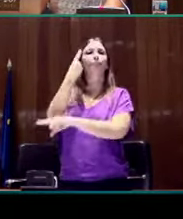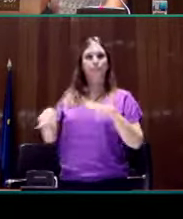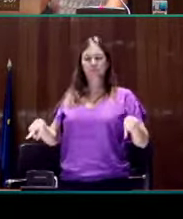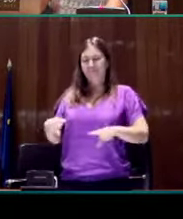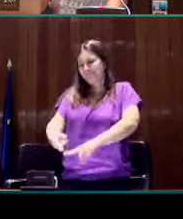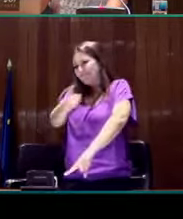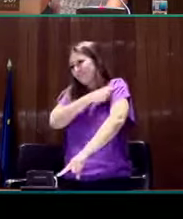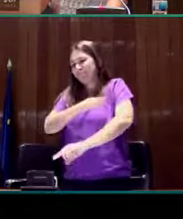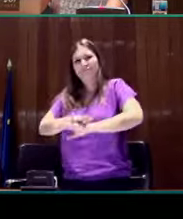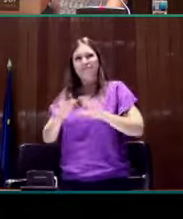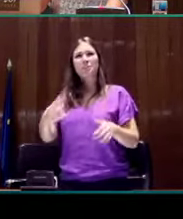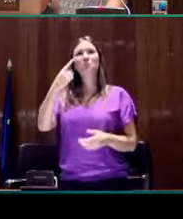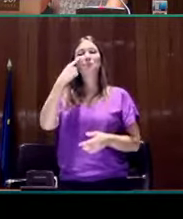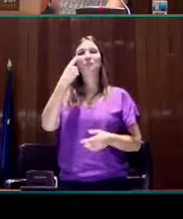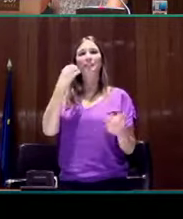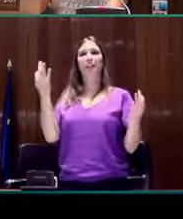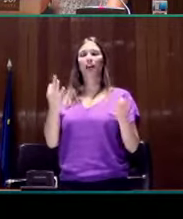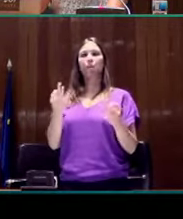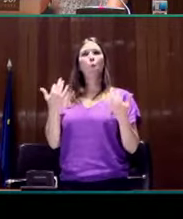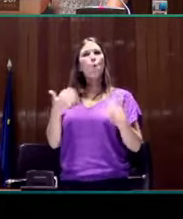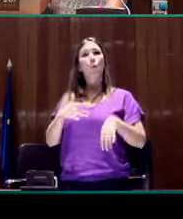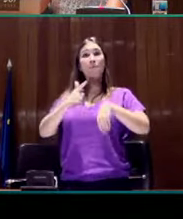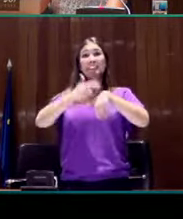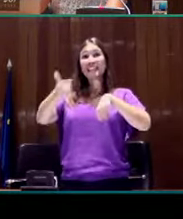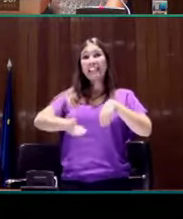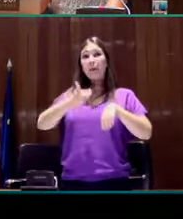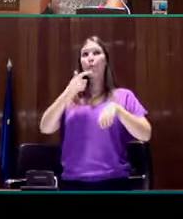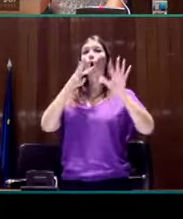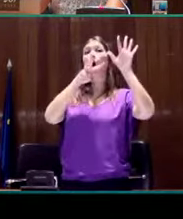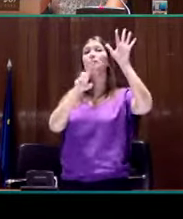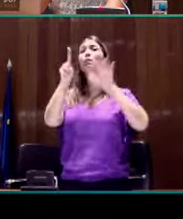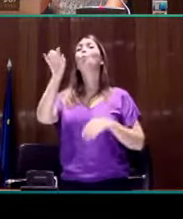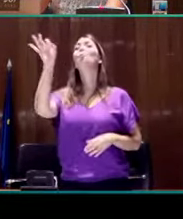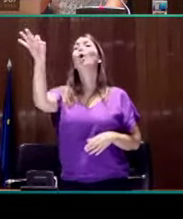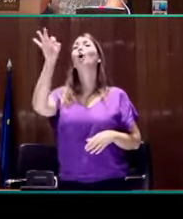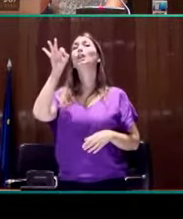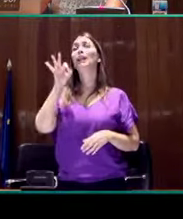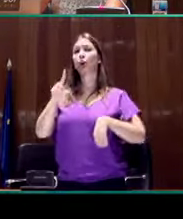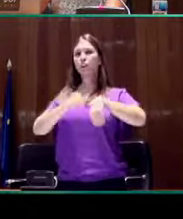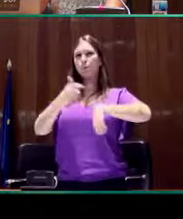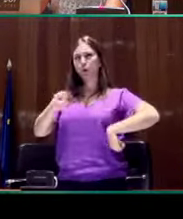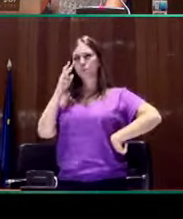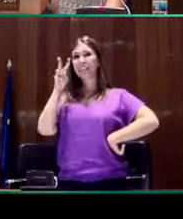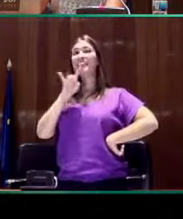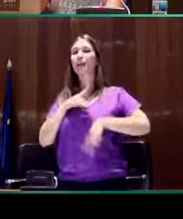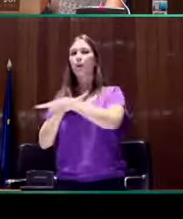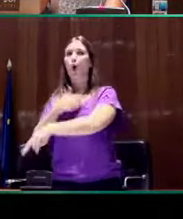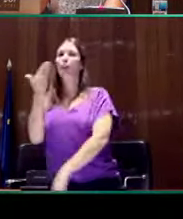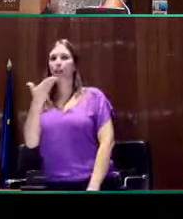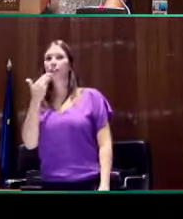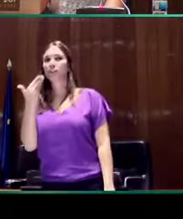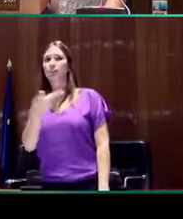abismal. Hemos observado que existe un incremento de tiempo del 81% de tiempo de visionado en los oyentes